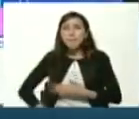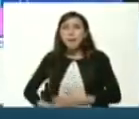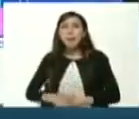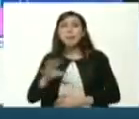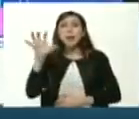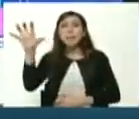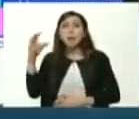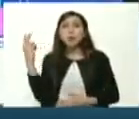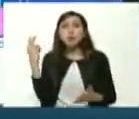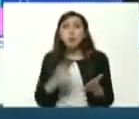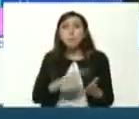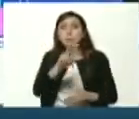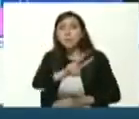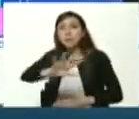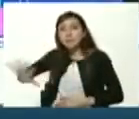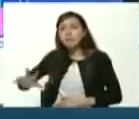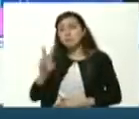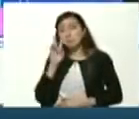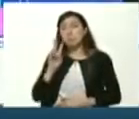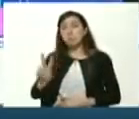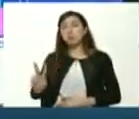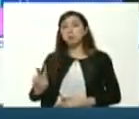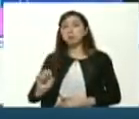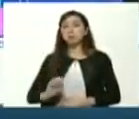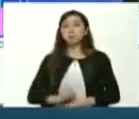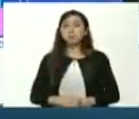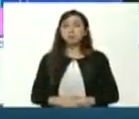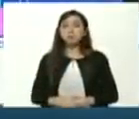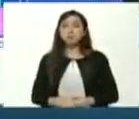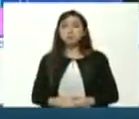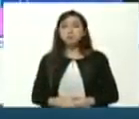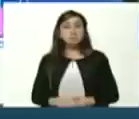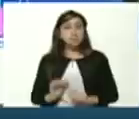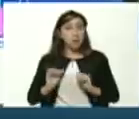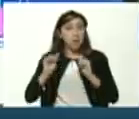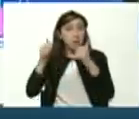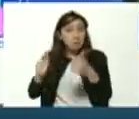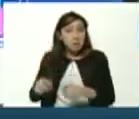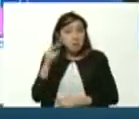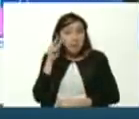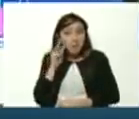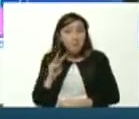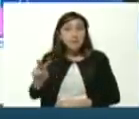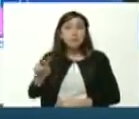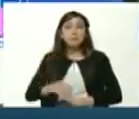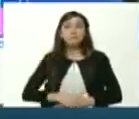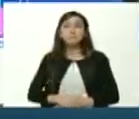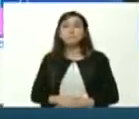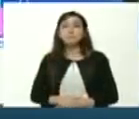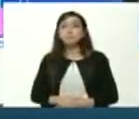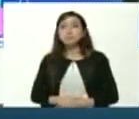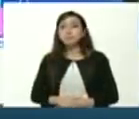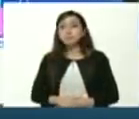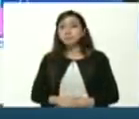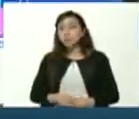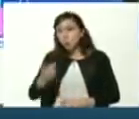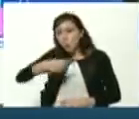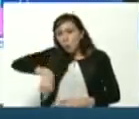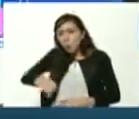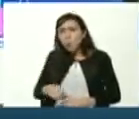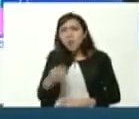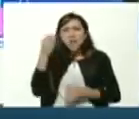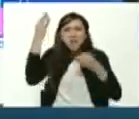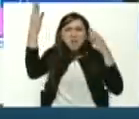ahora sí lo veo se empieza a ver el queso a la tostada ustedes se